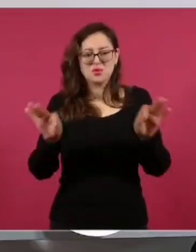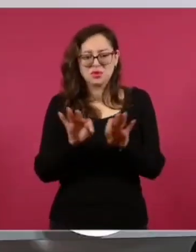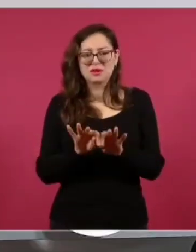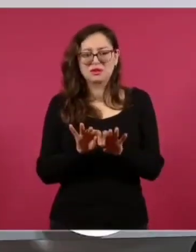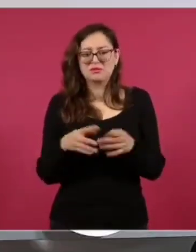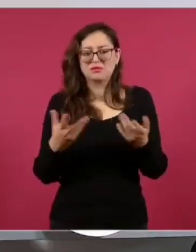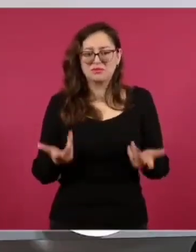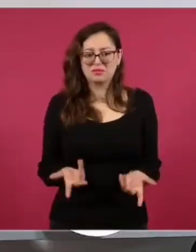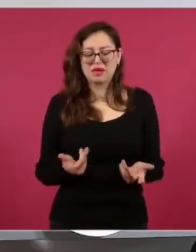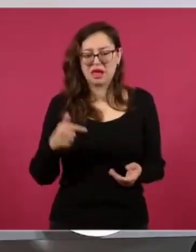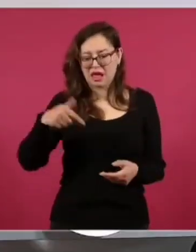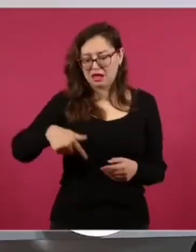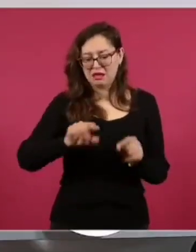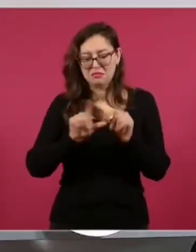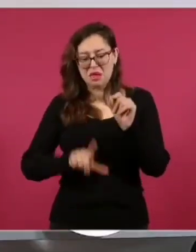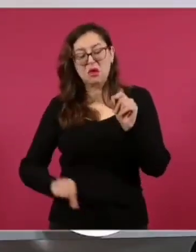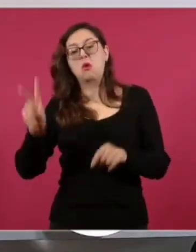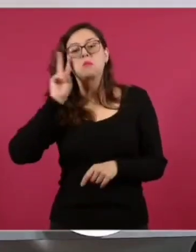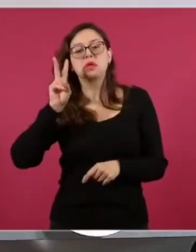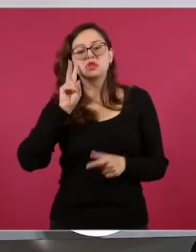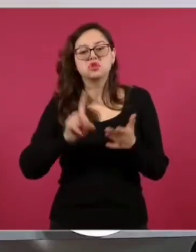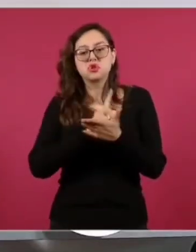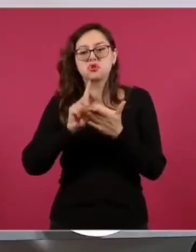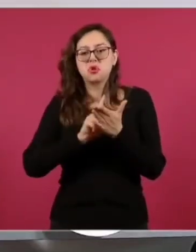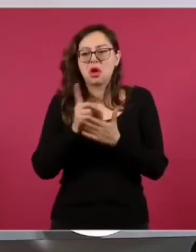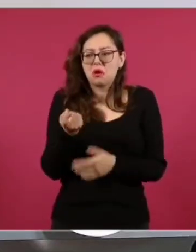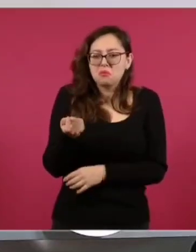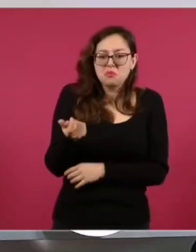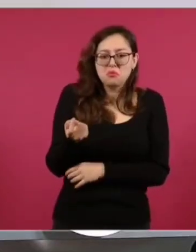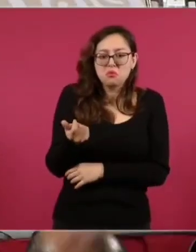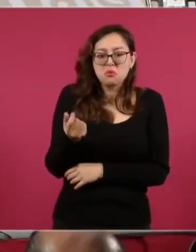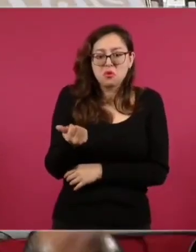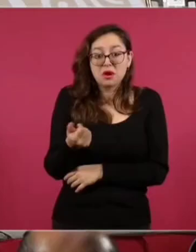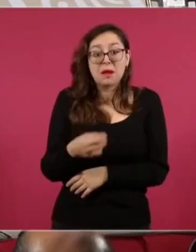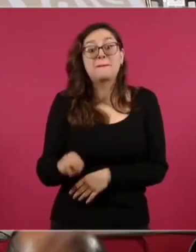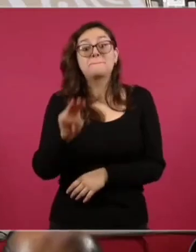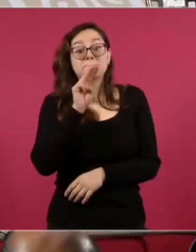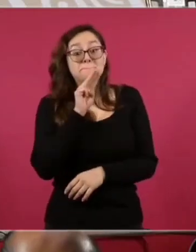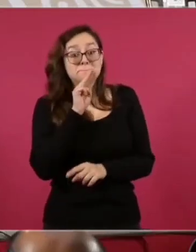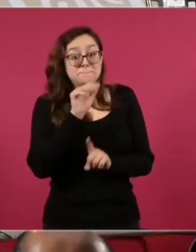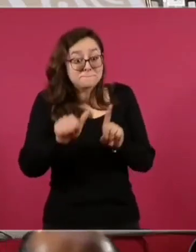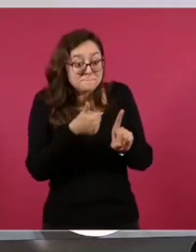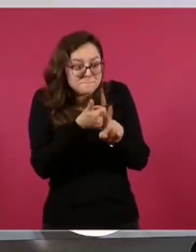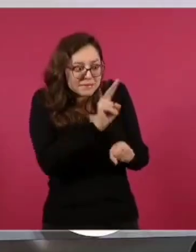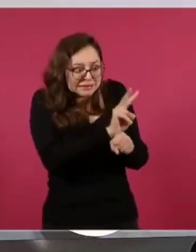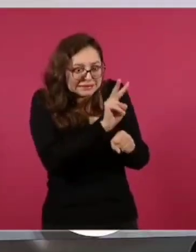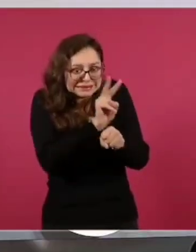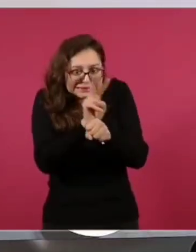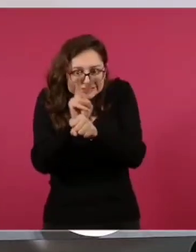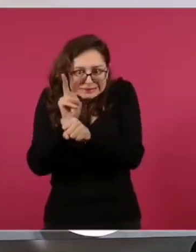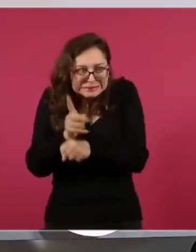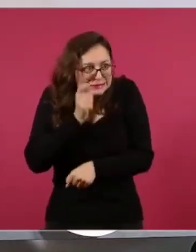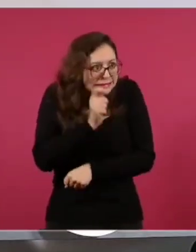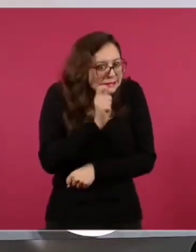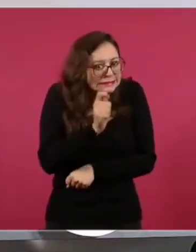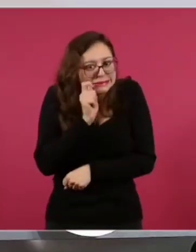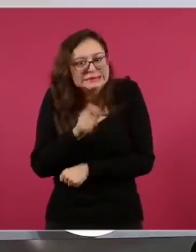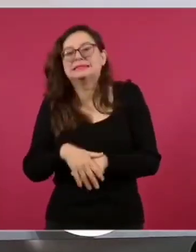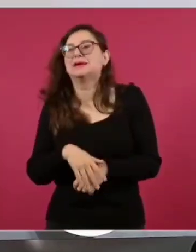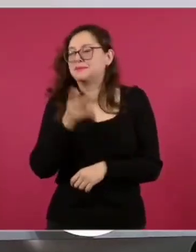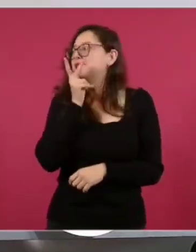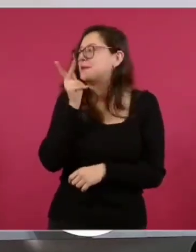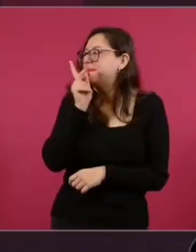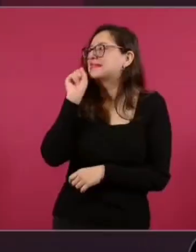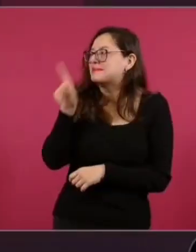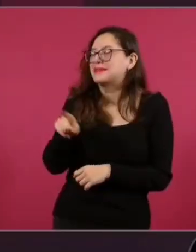¿Por qué no hay tanta adicción en México a las drogas? Porque hay mamás que estamos… Por la familia. Hay papás también. Por la